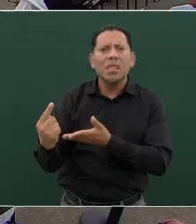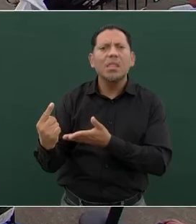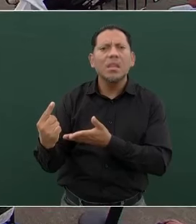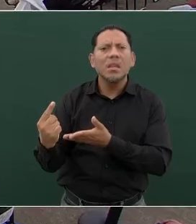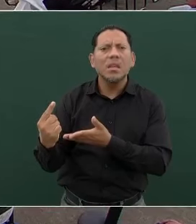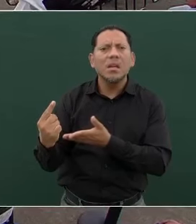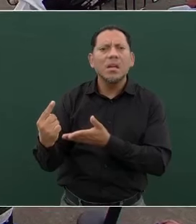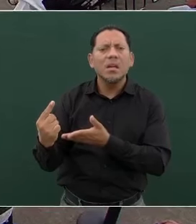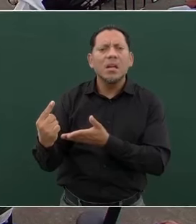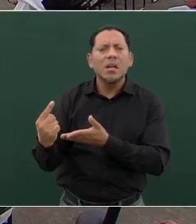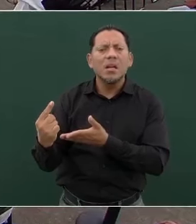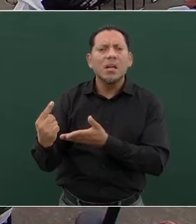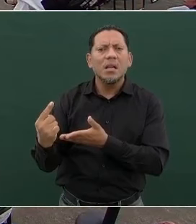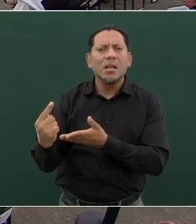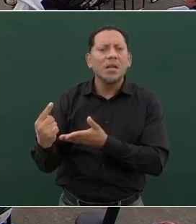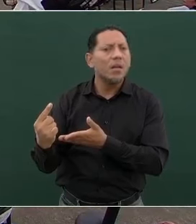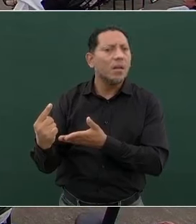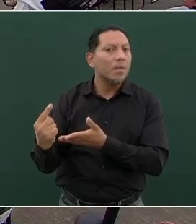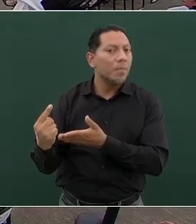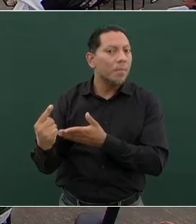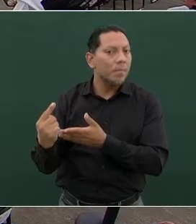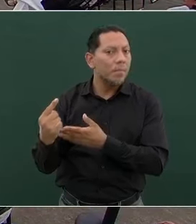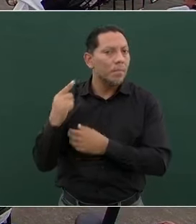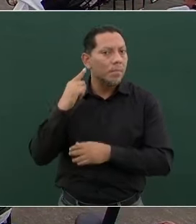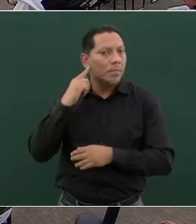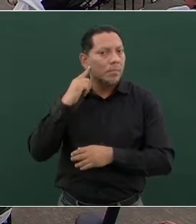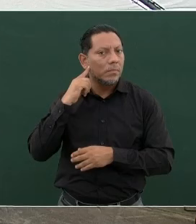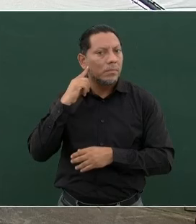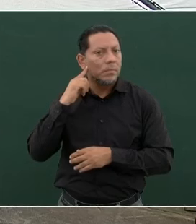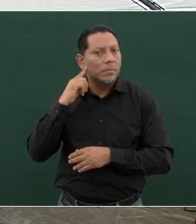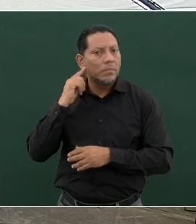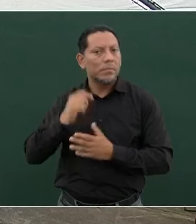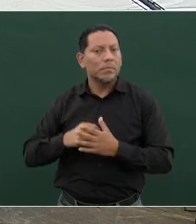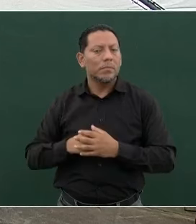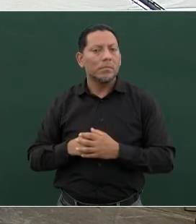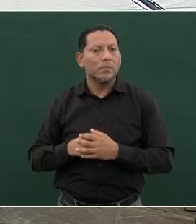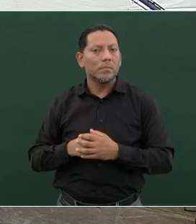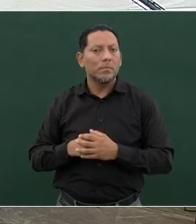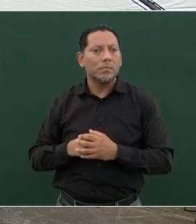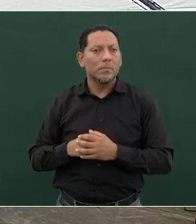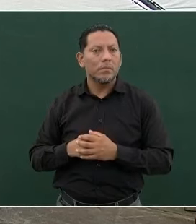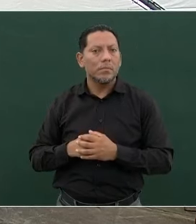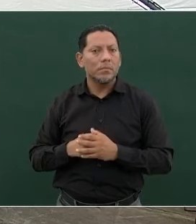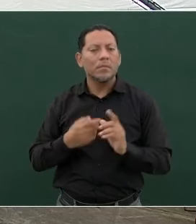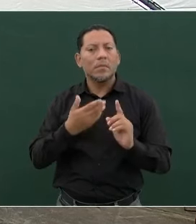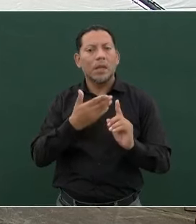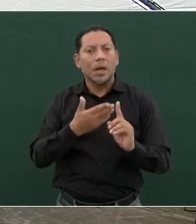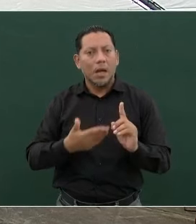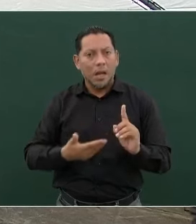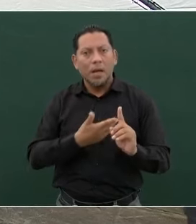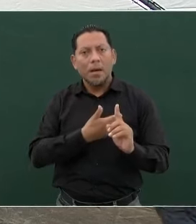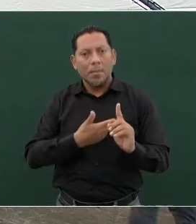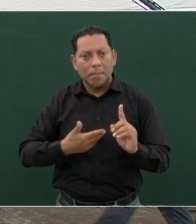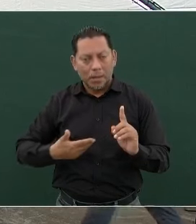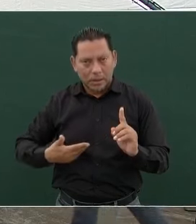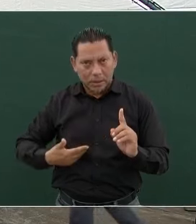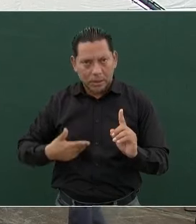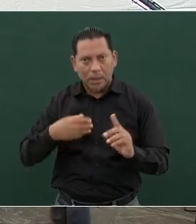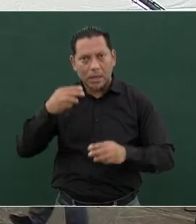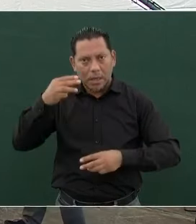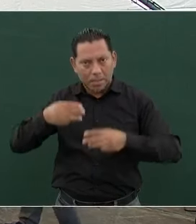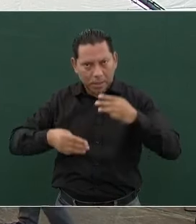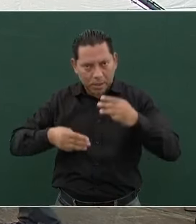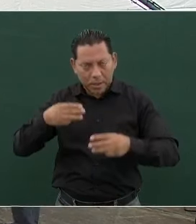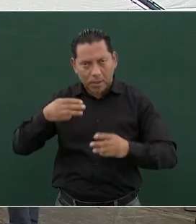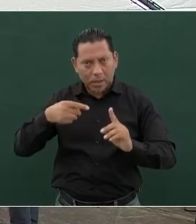Con el magistrado del Tribunal Electoral y con la Lindo Moreno. Ah, la presidenta se reunió con